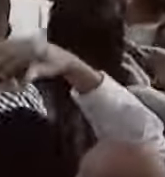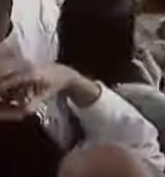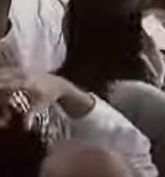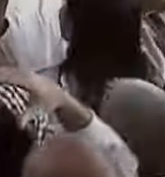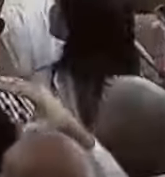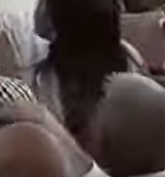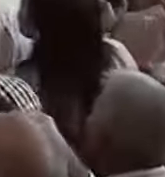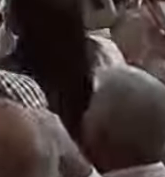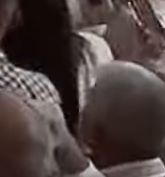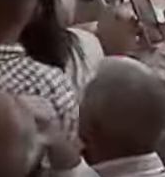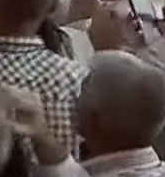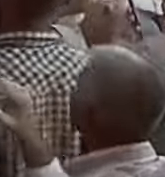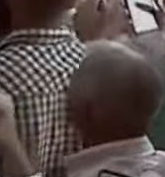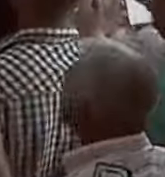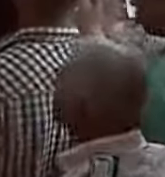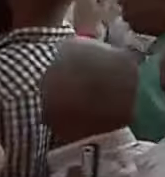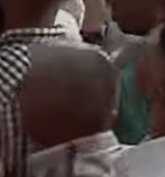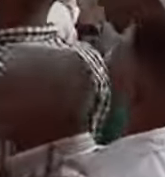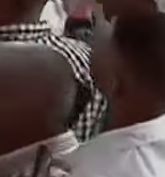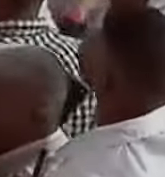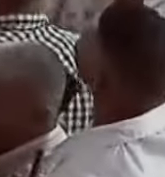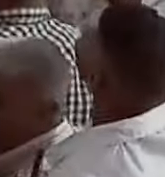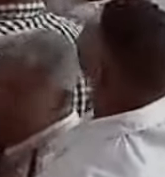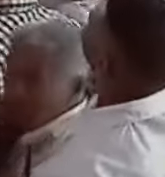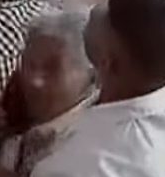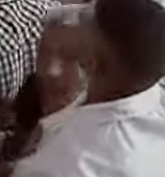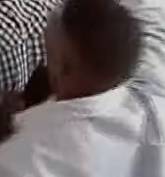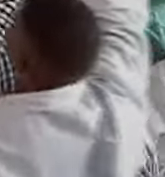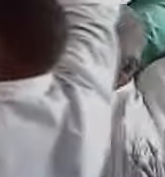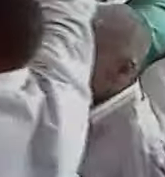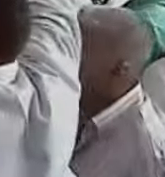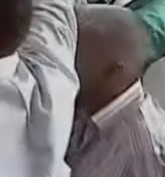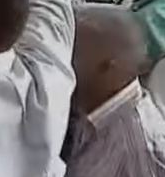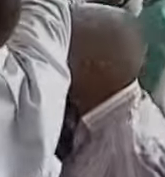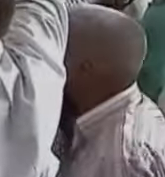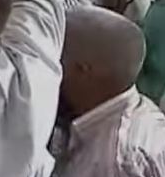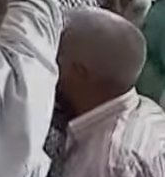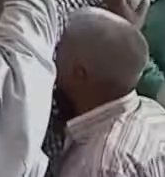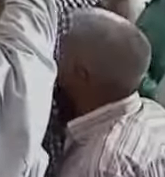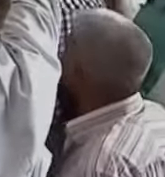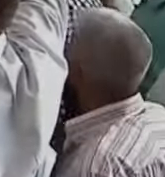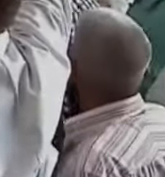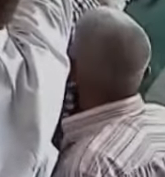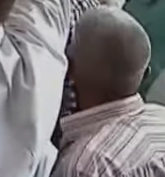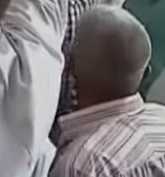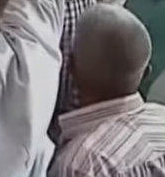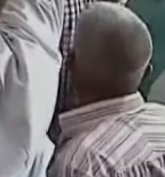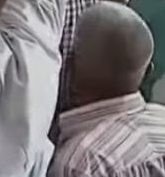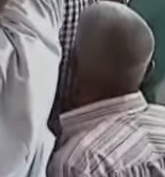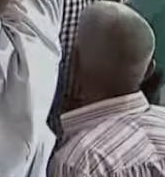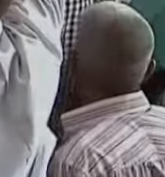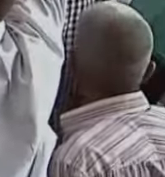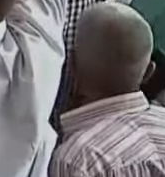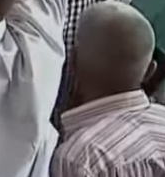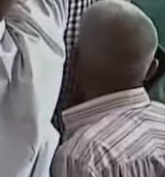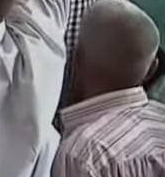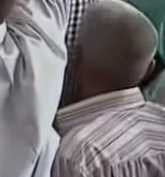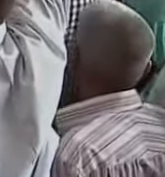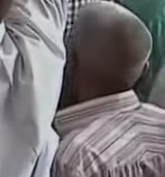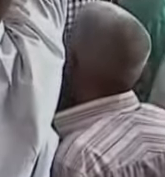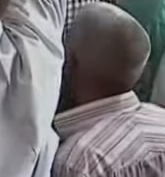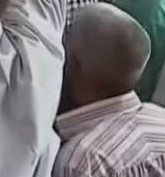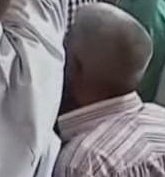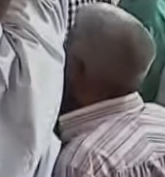hay que destacar también que la sala de rehabilitación integral SRI cuenta con los servicios de fisiatría medicina